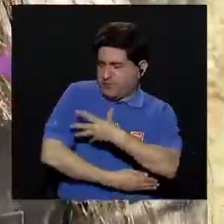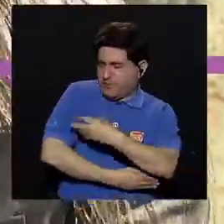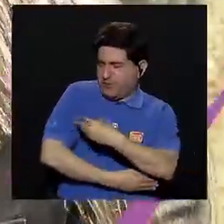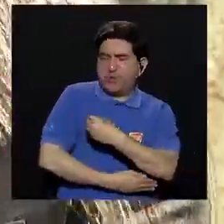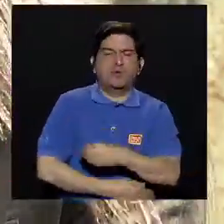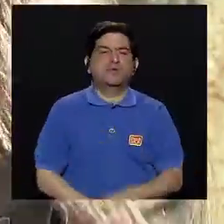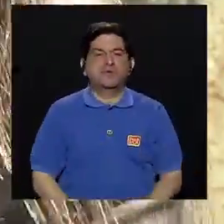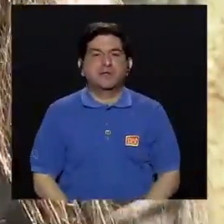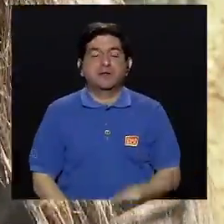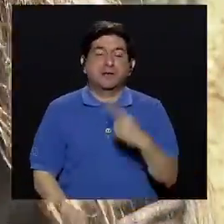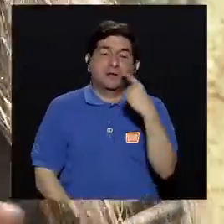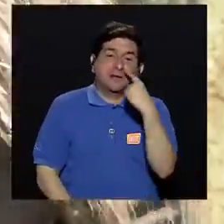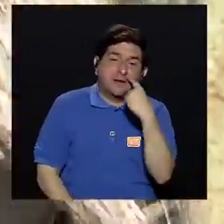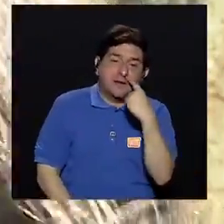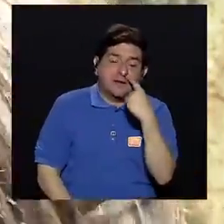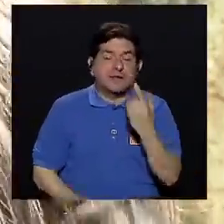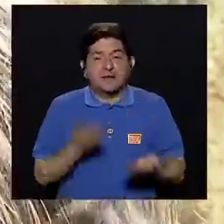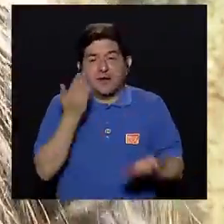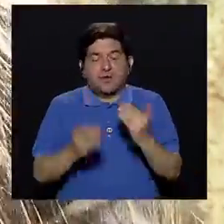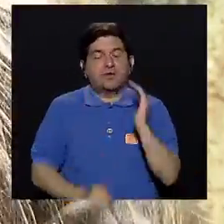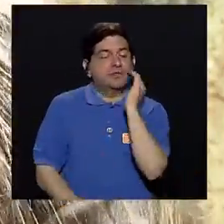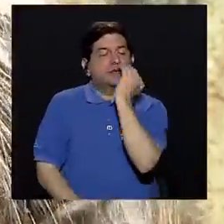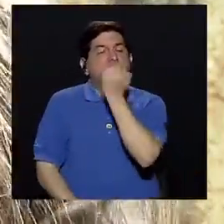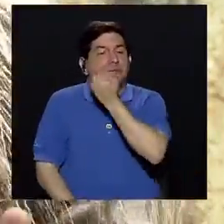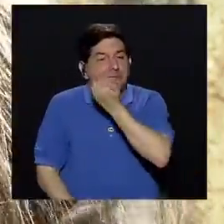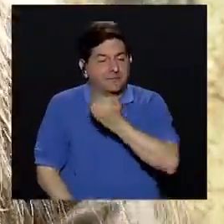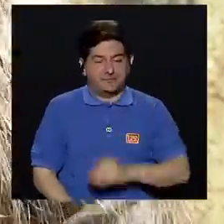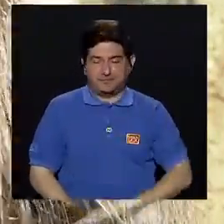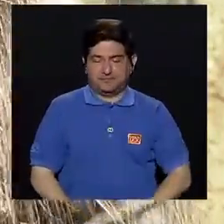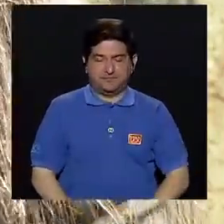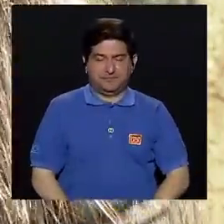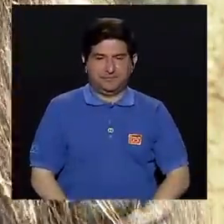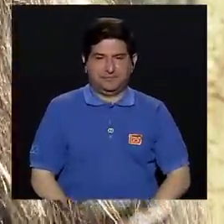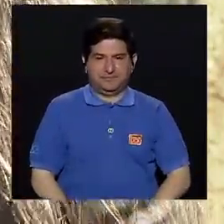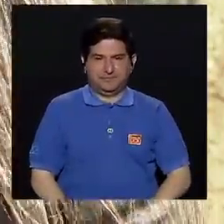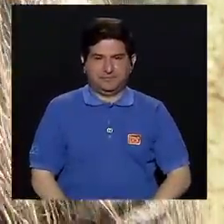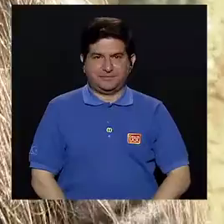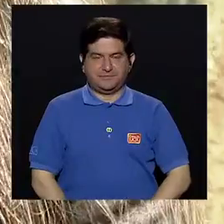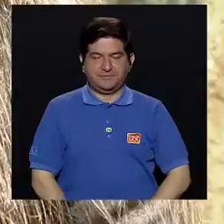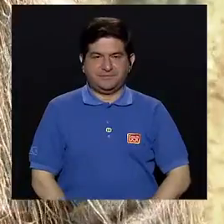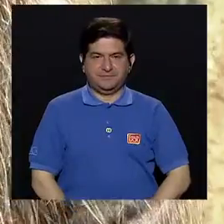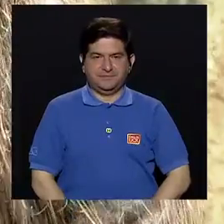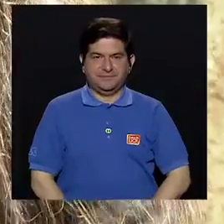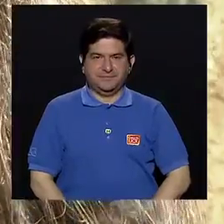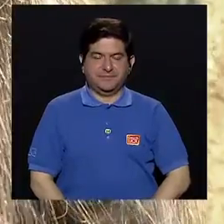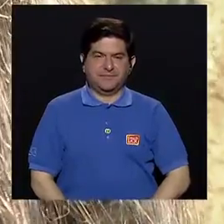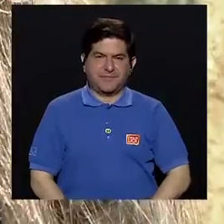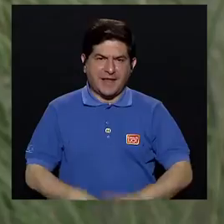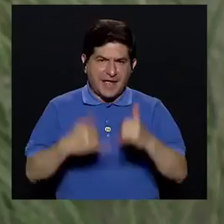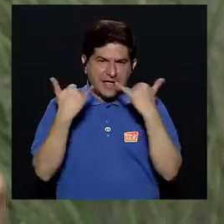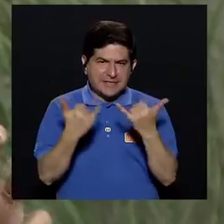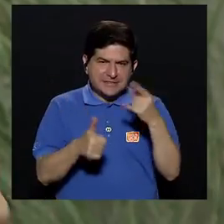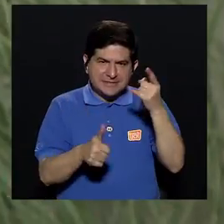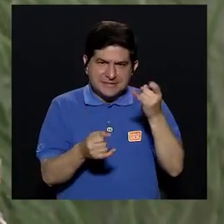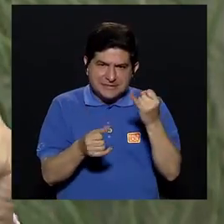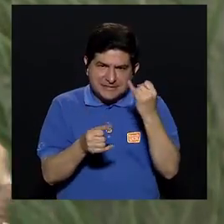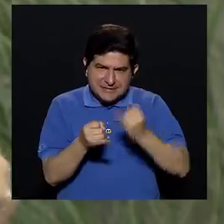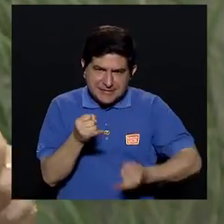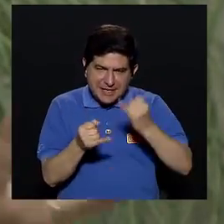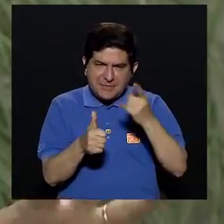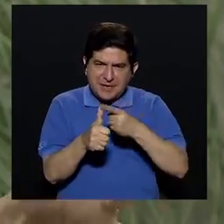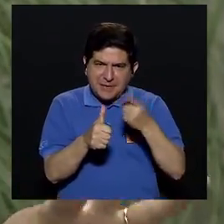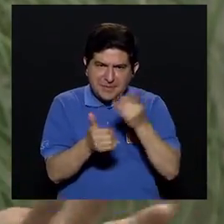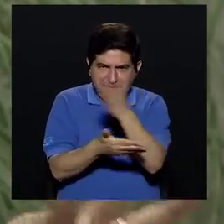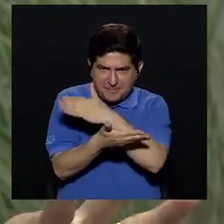músculo, sea del labio, sea o sea del cielo en la boca, del paladar propiamente. Ok, ya para terminar este,